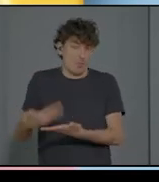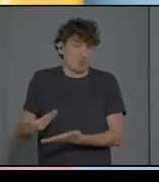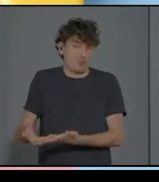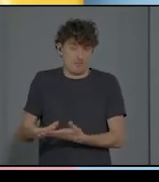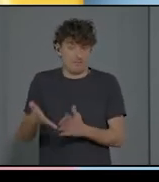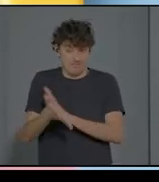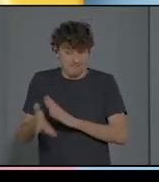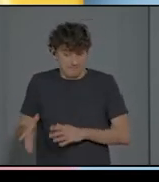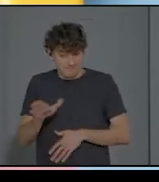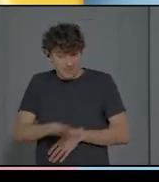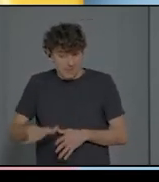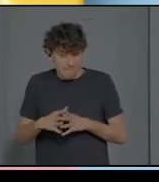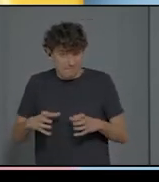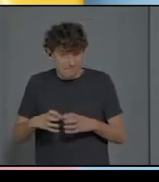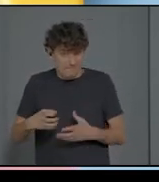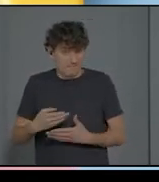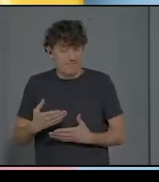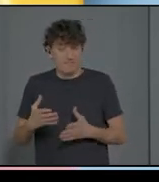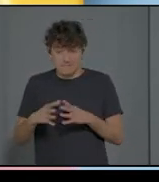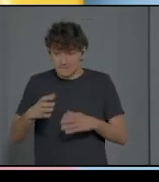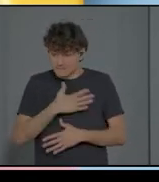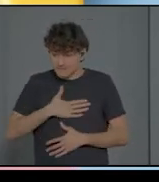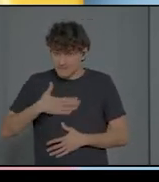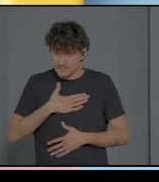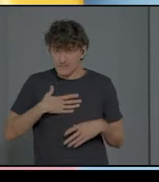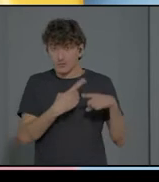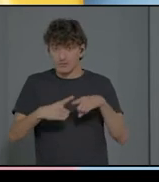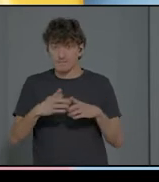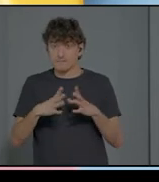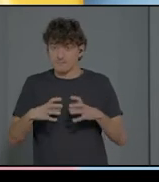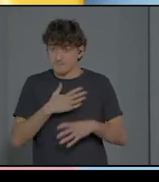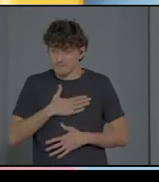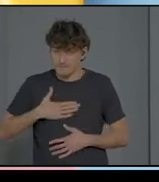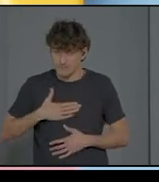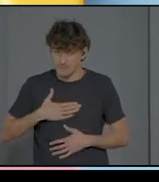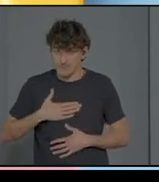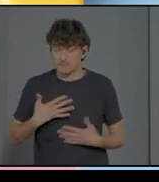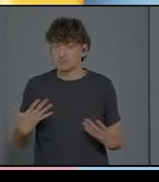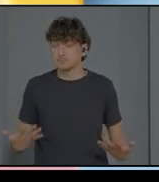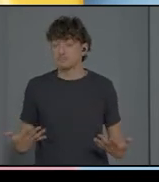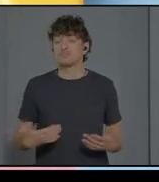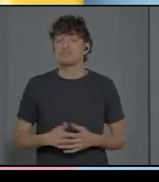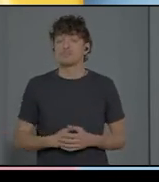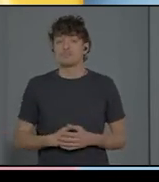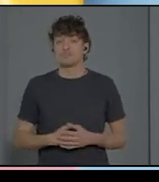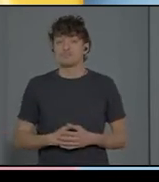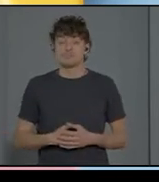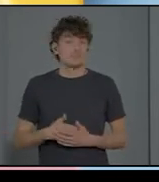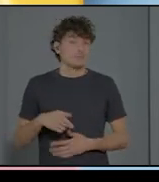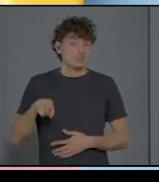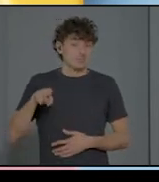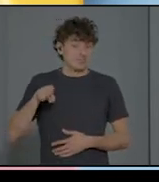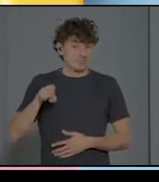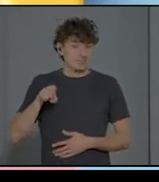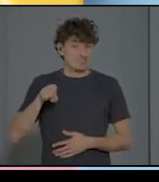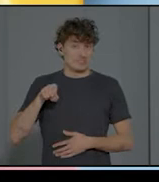deseo de querer unas cosas. Esta es la pieza que desafortunadamente falta en el